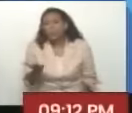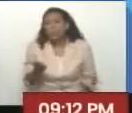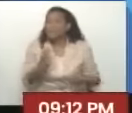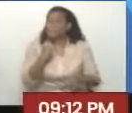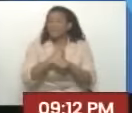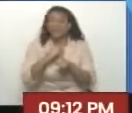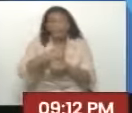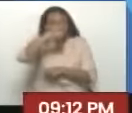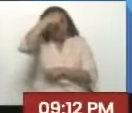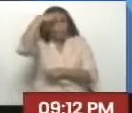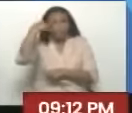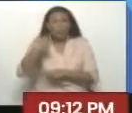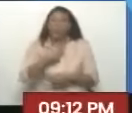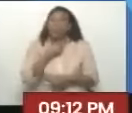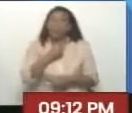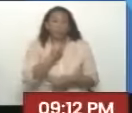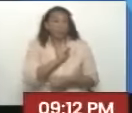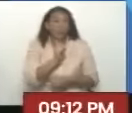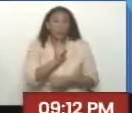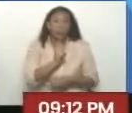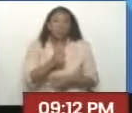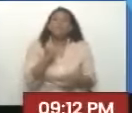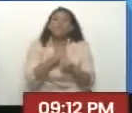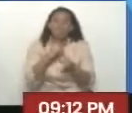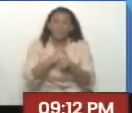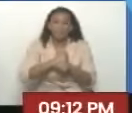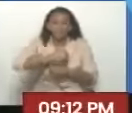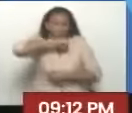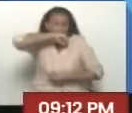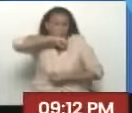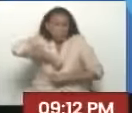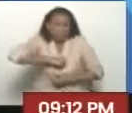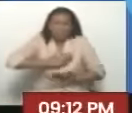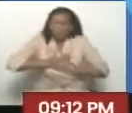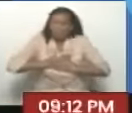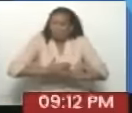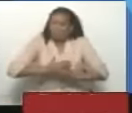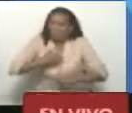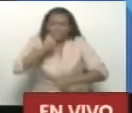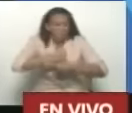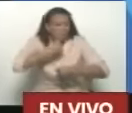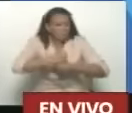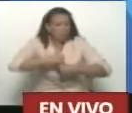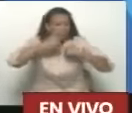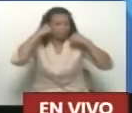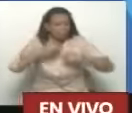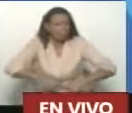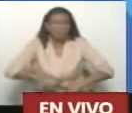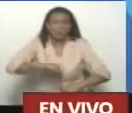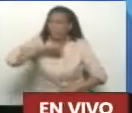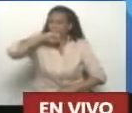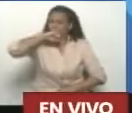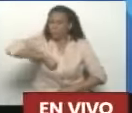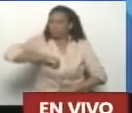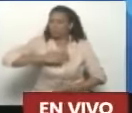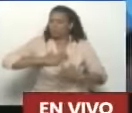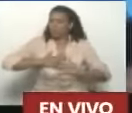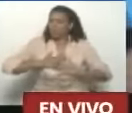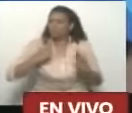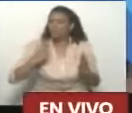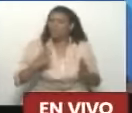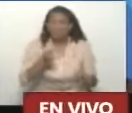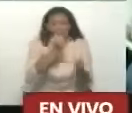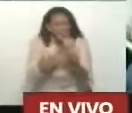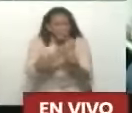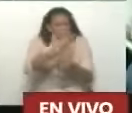trabajo no me gusta. A mí mi trabajo me apasiona, mi comandante, y con esta pasión y con